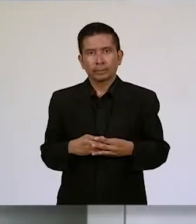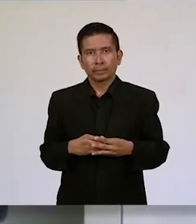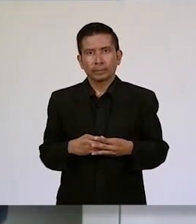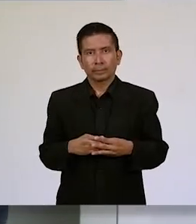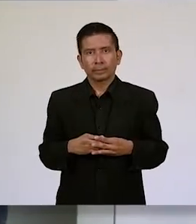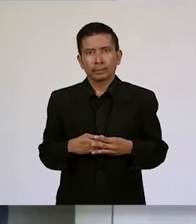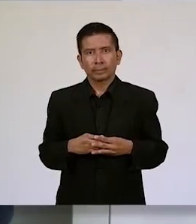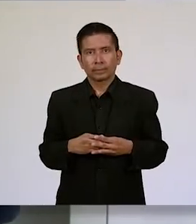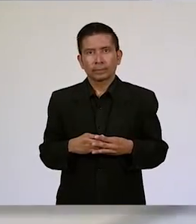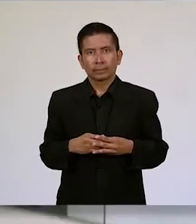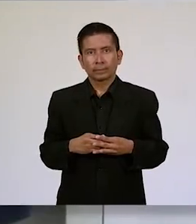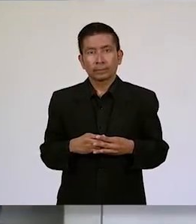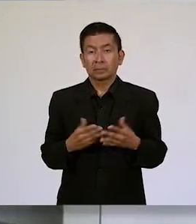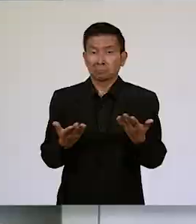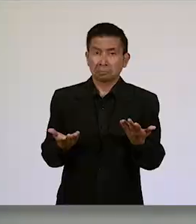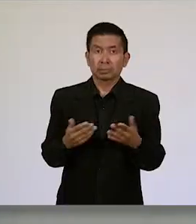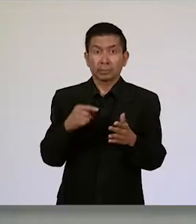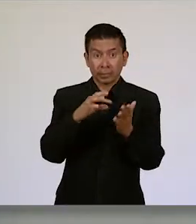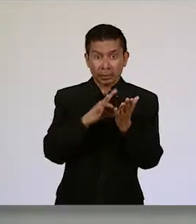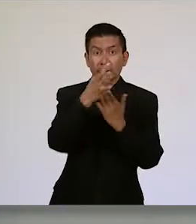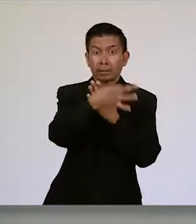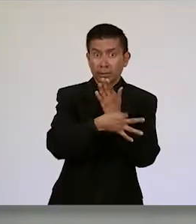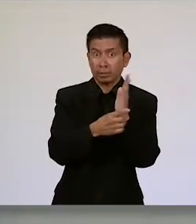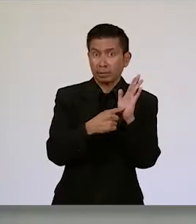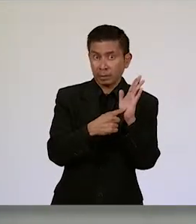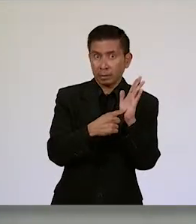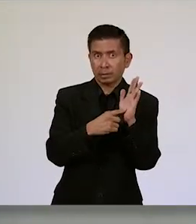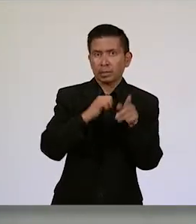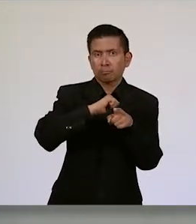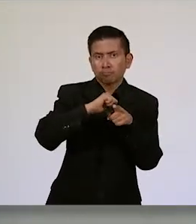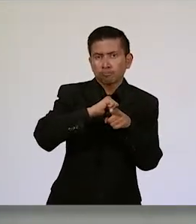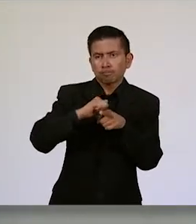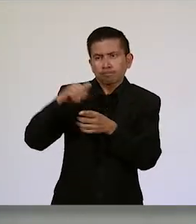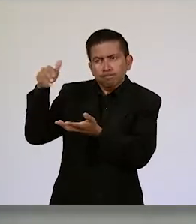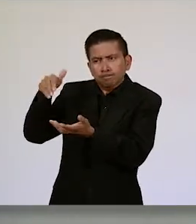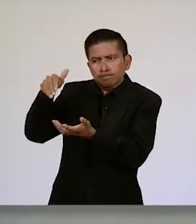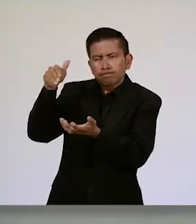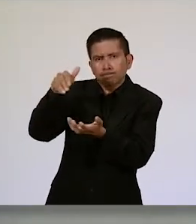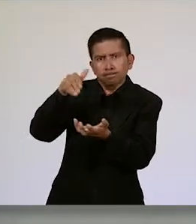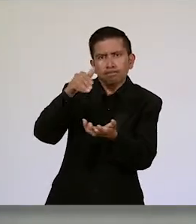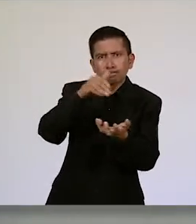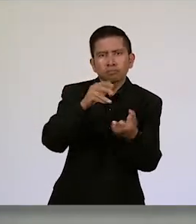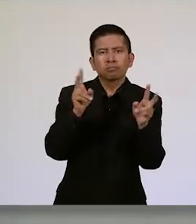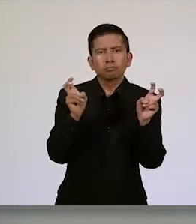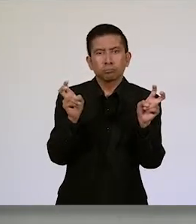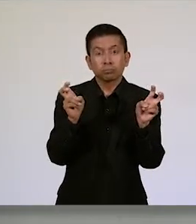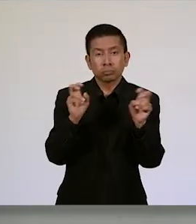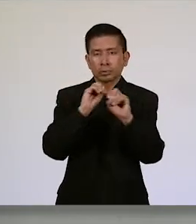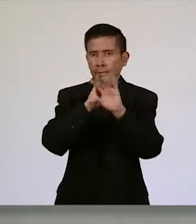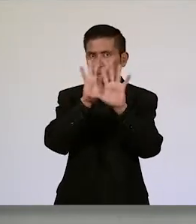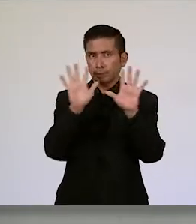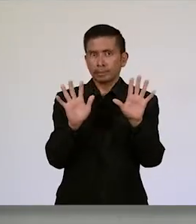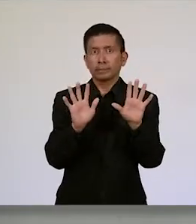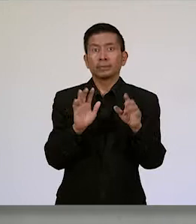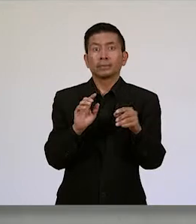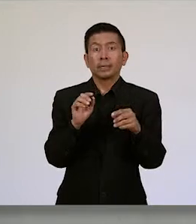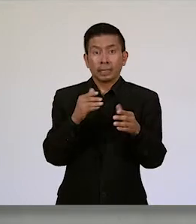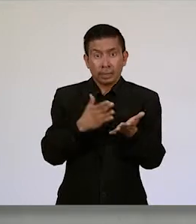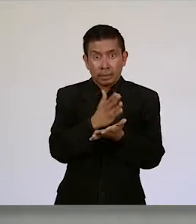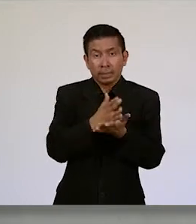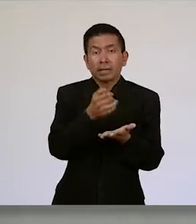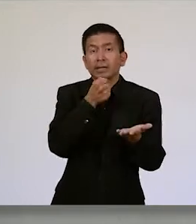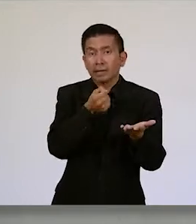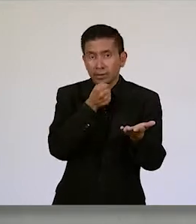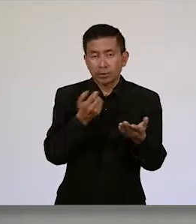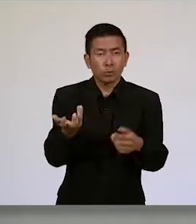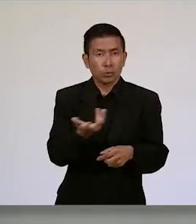Bueno, este es un programa de capacitación en materia de transparencia y acceso a información